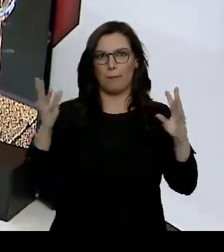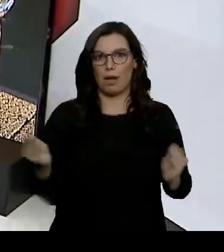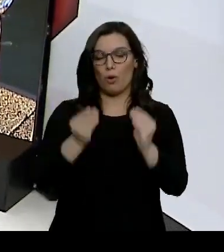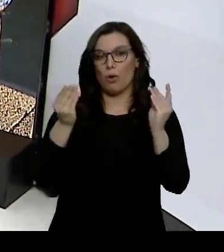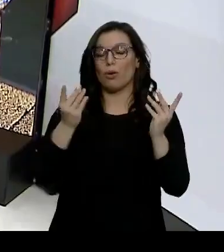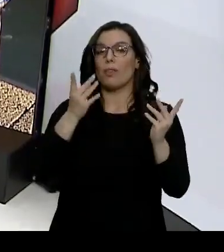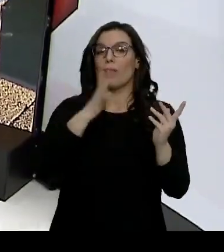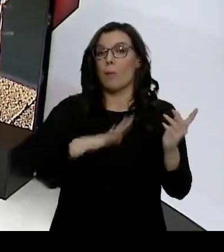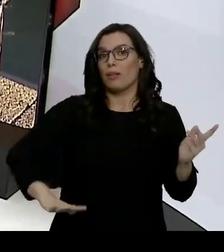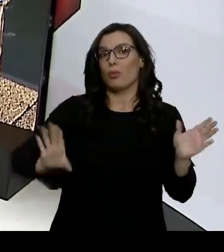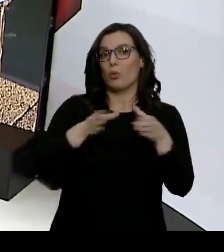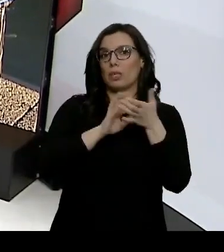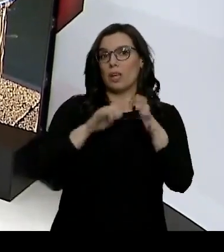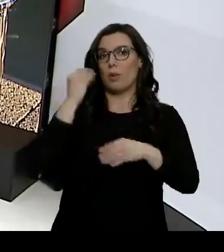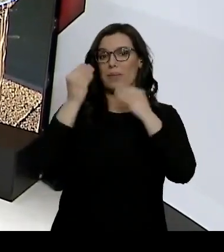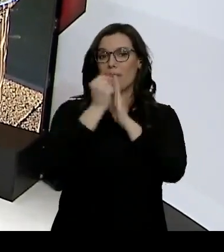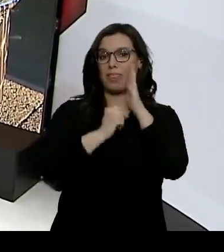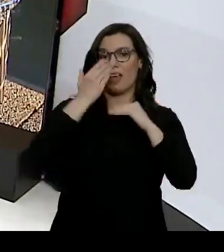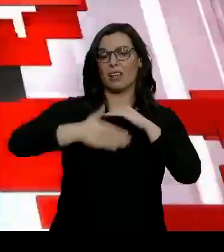deben mantenerse las restricciones.